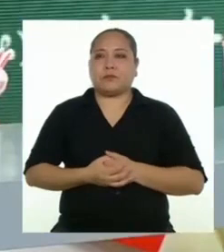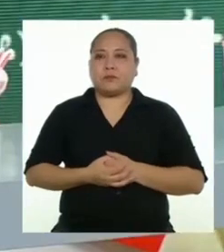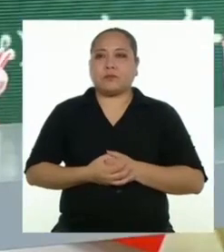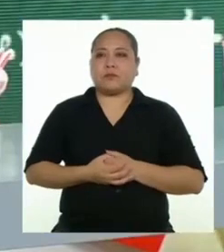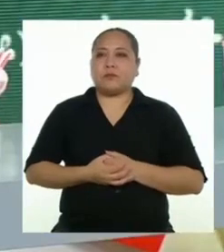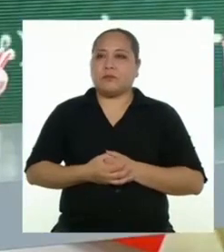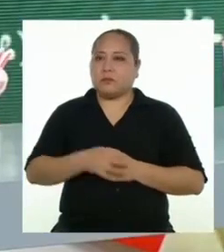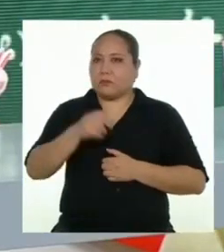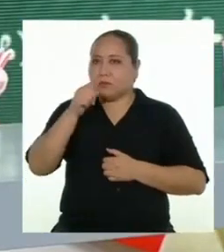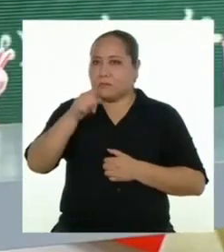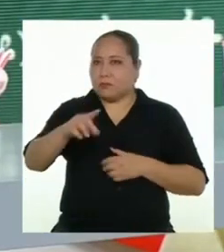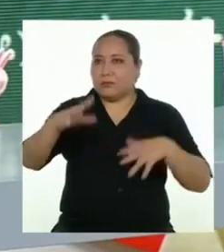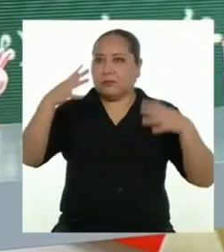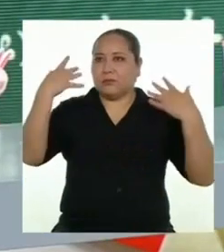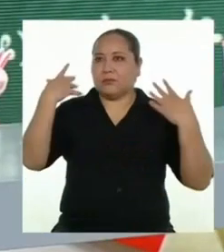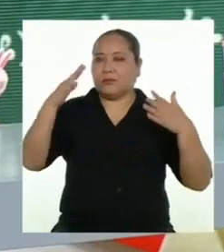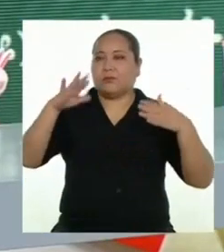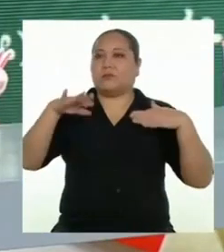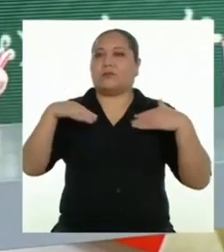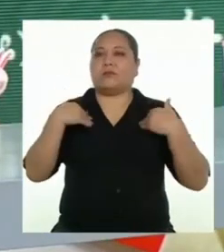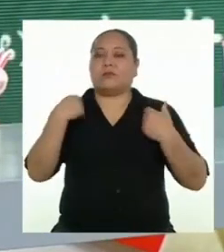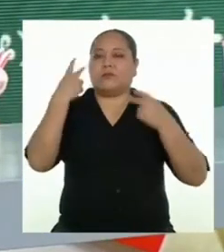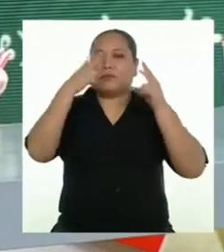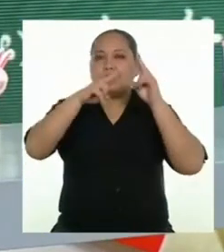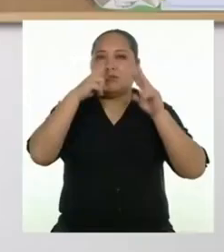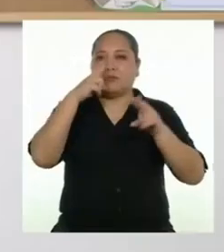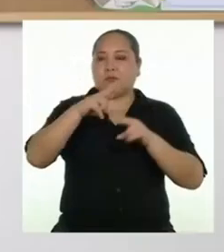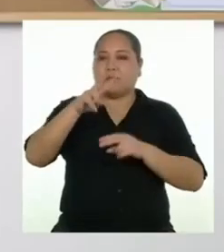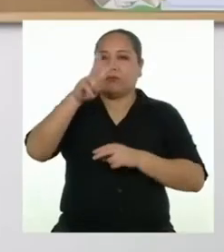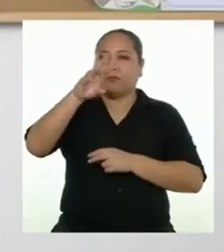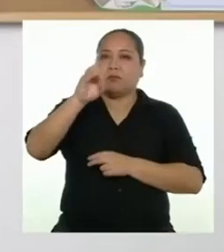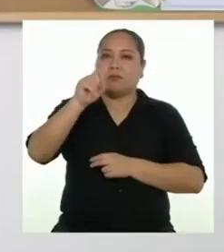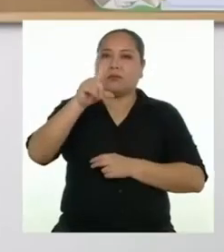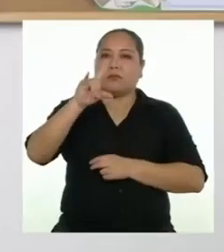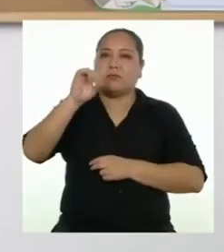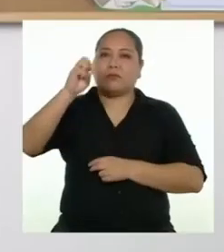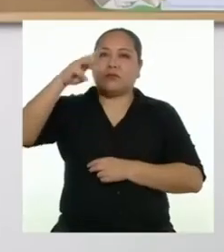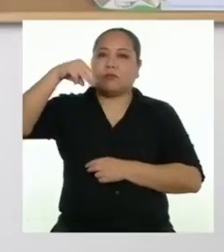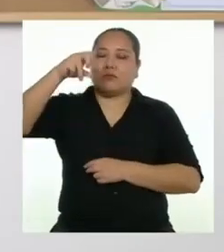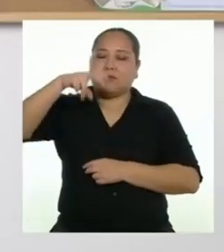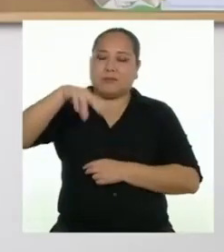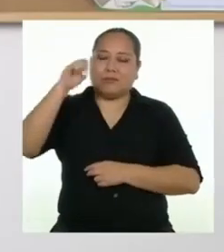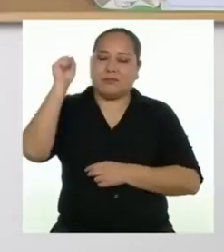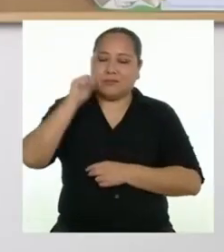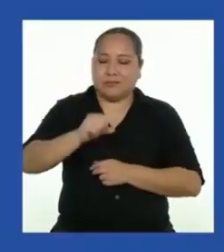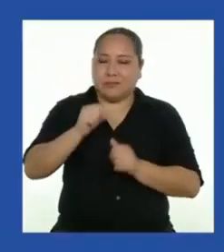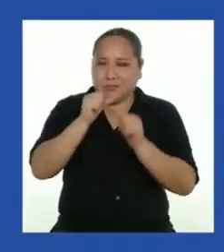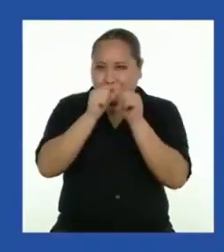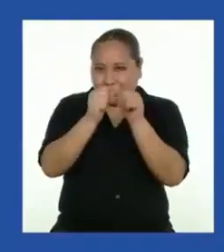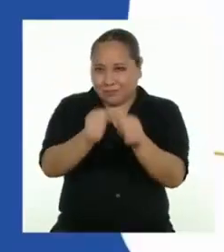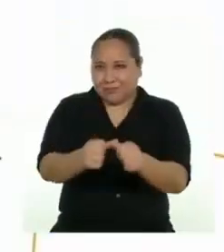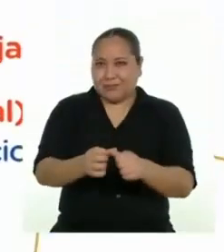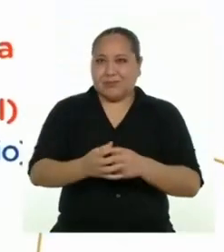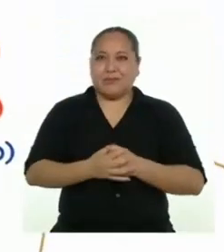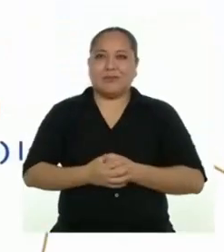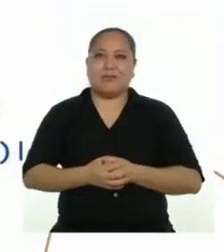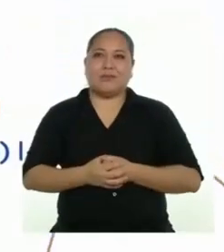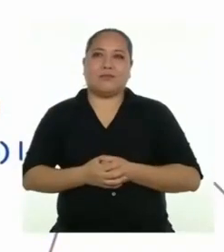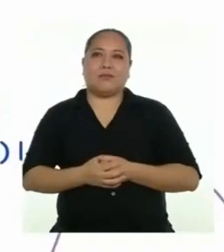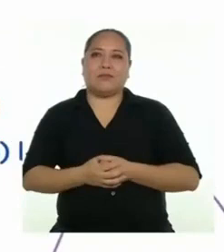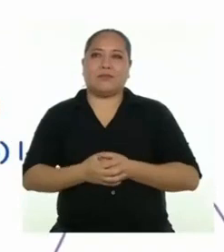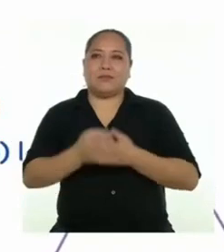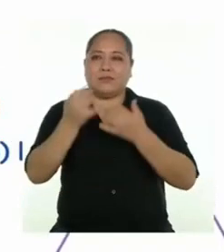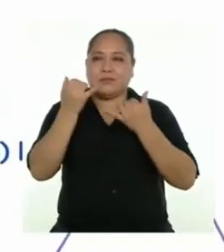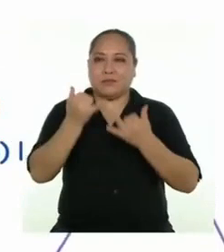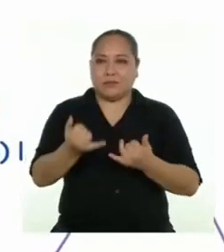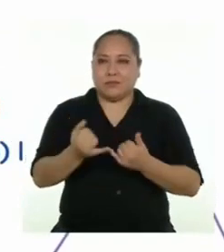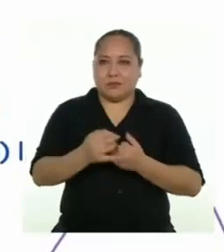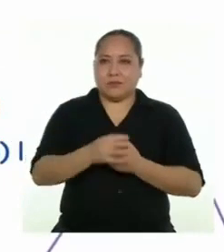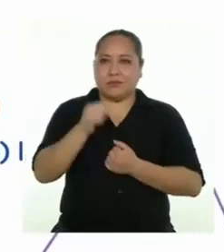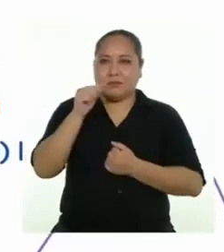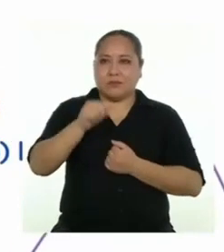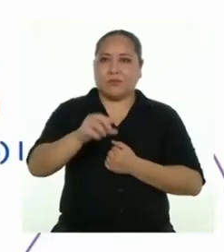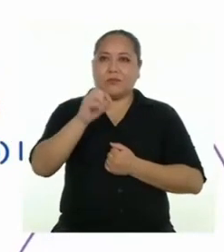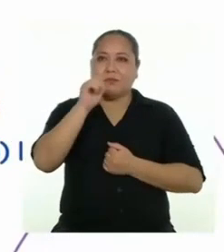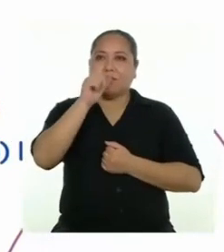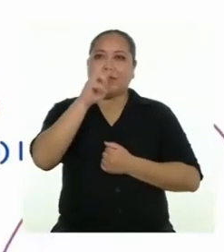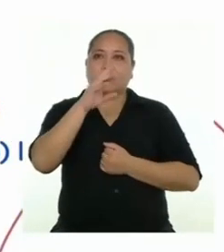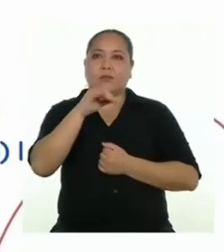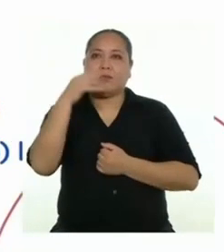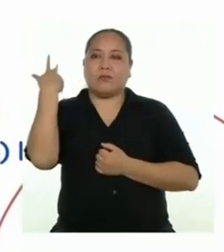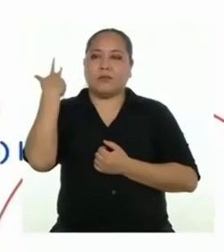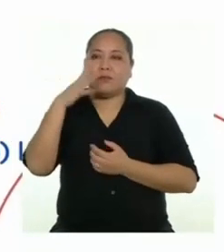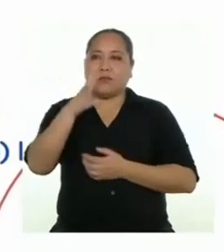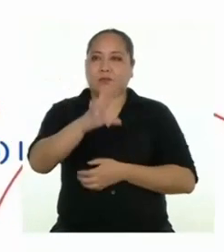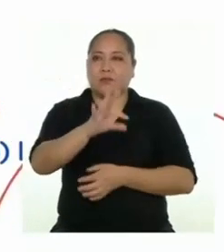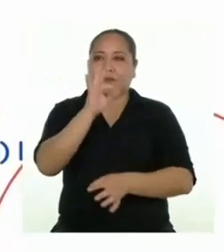Y con eso ya podemos determinar el volumen. Así es. Continuemos. Ahora, con el área que hemos